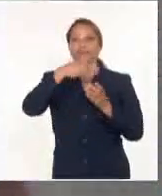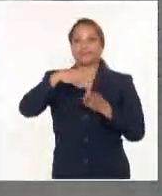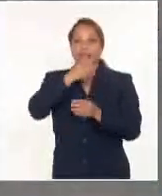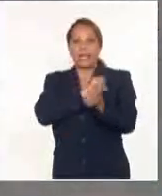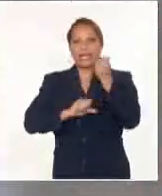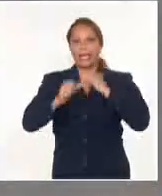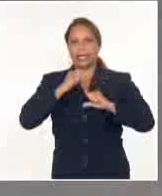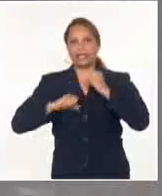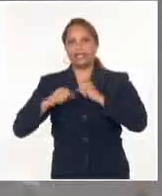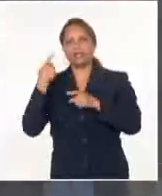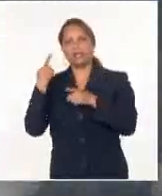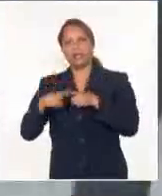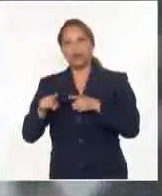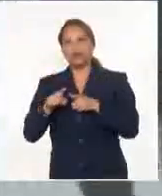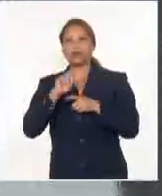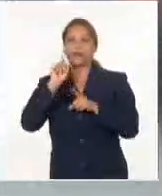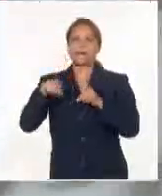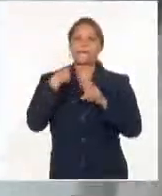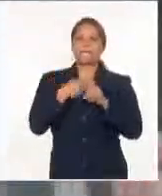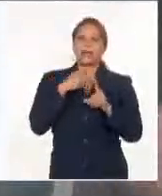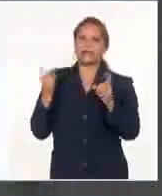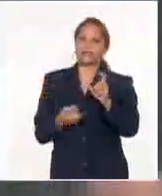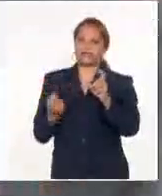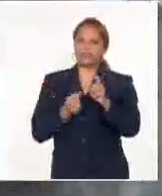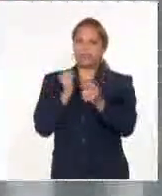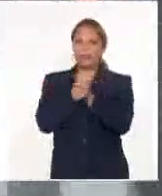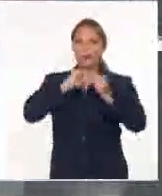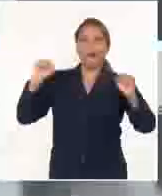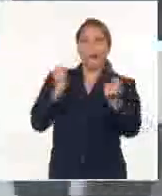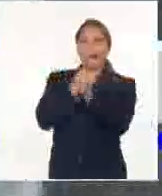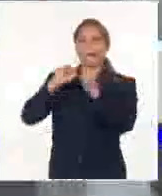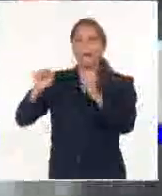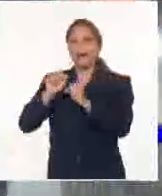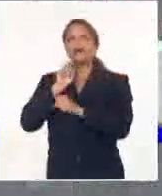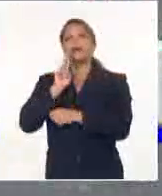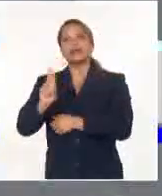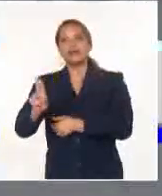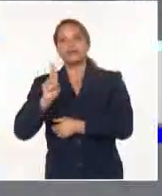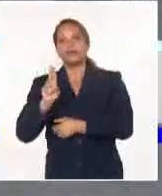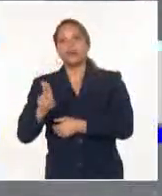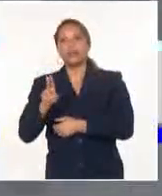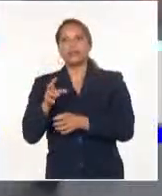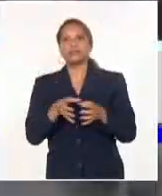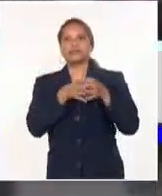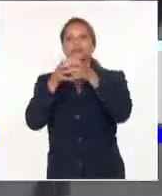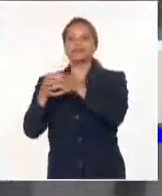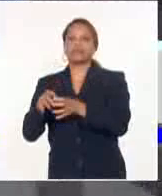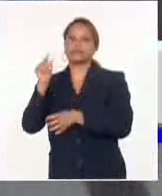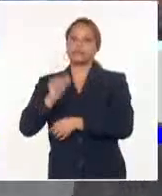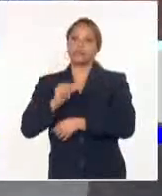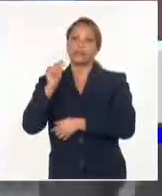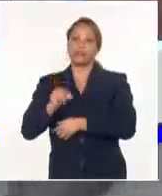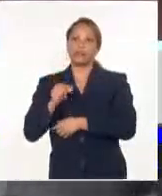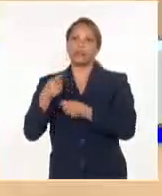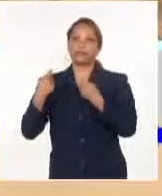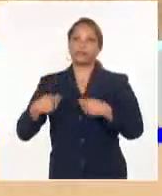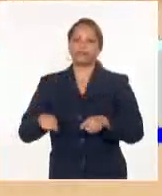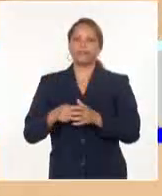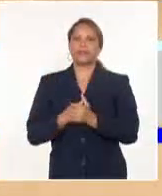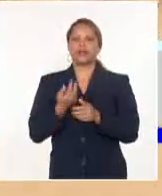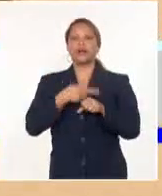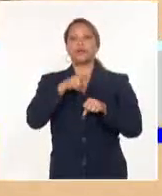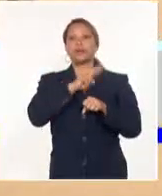sionista intensifica sus ataques aéreos y emite una nueva alerta de evacuación a más de un millón de gazatíes. Los representantes de Hamas